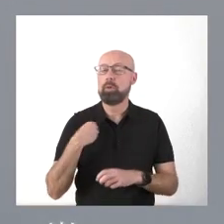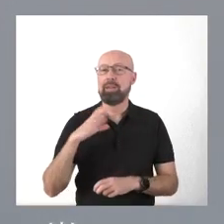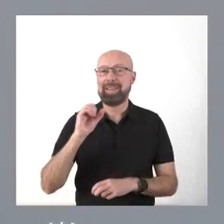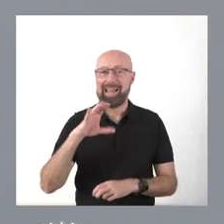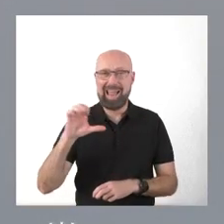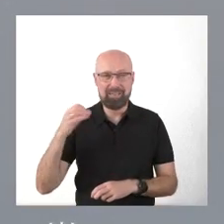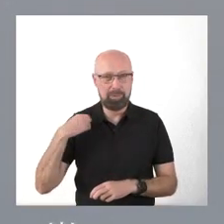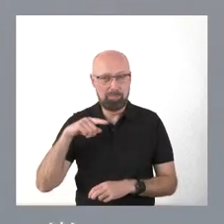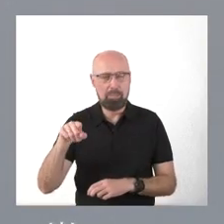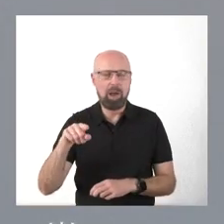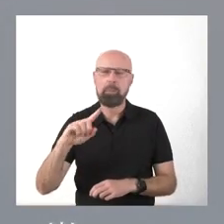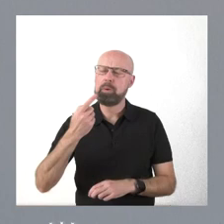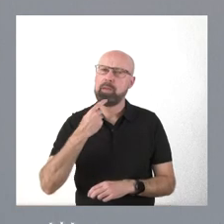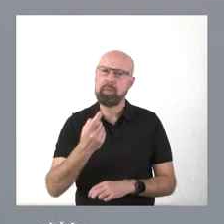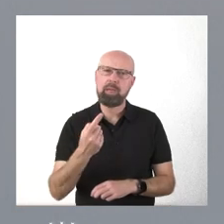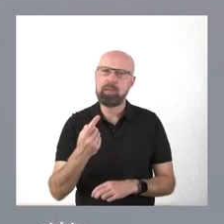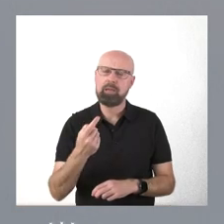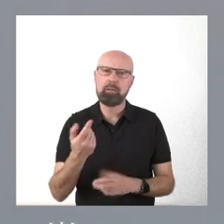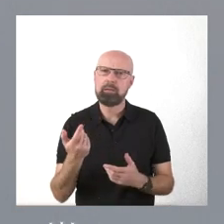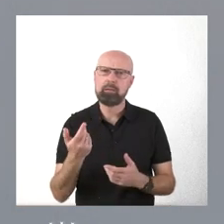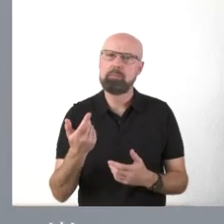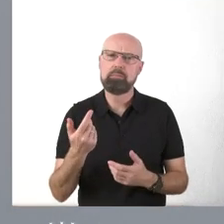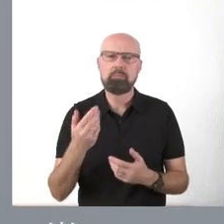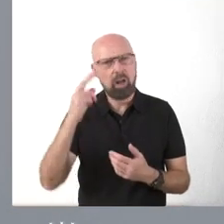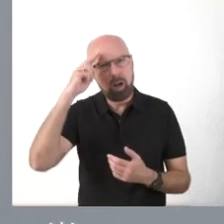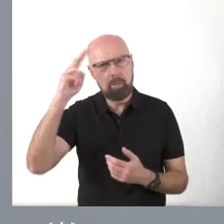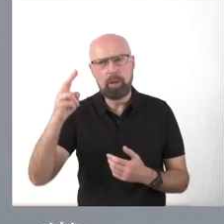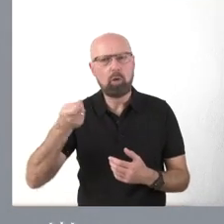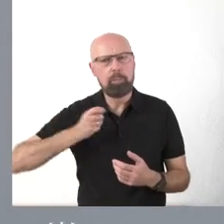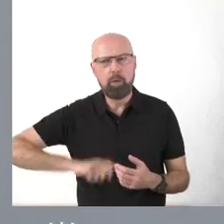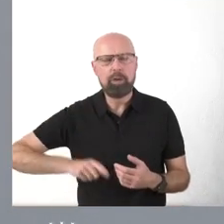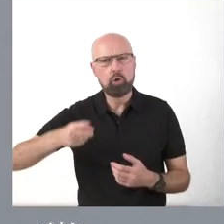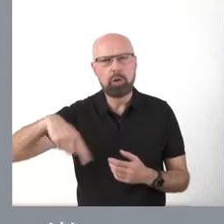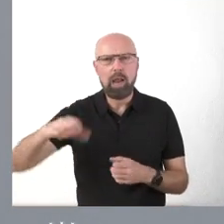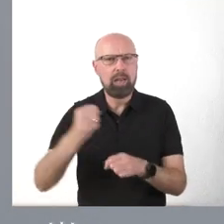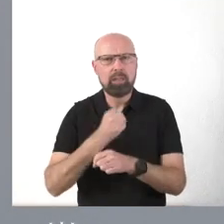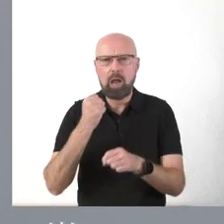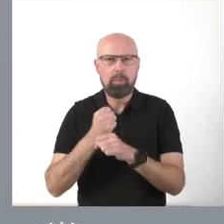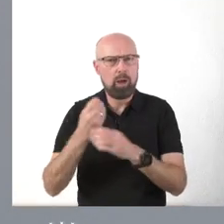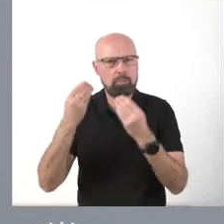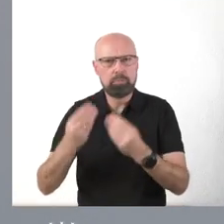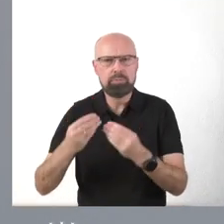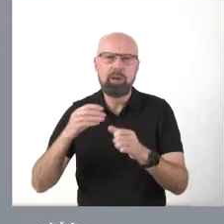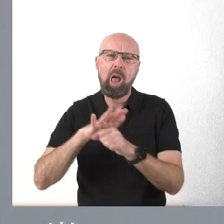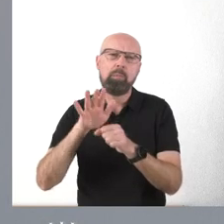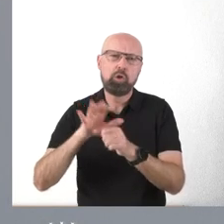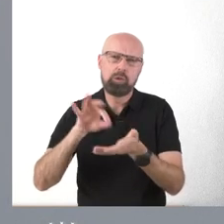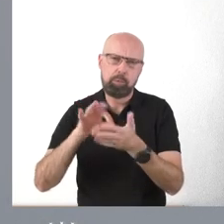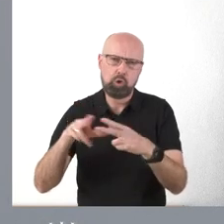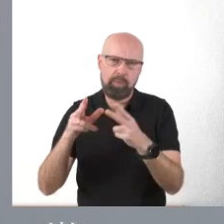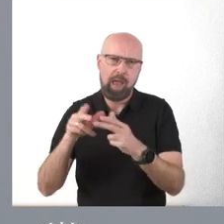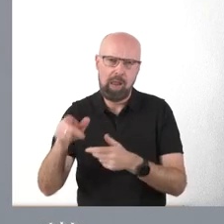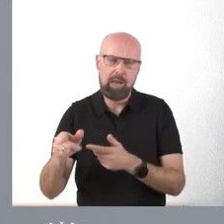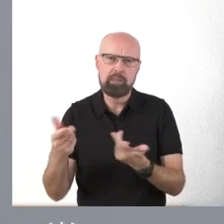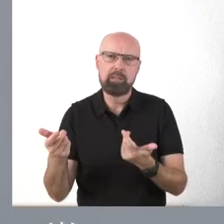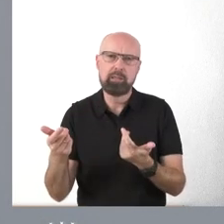consideración máxima de unos profesionales que prestan un servicio estupendo en el ámbito de los servicios sociales. Por otra parte, garantizamos